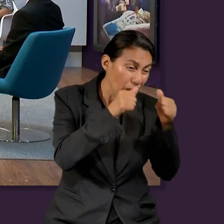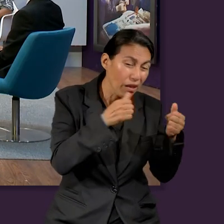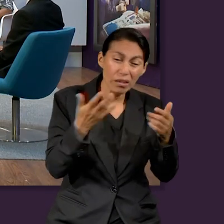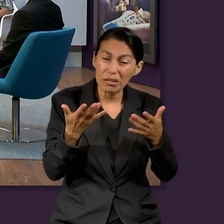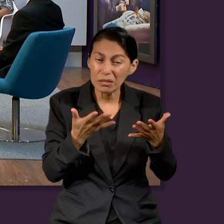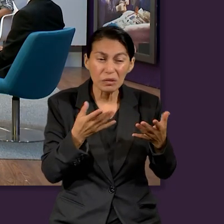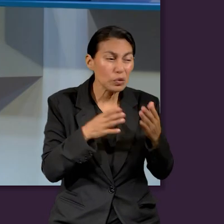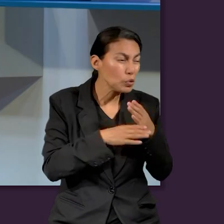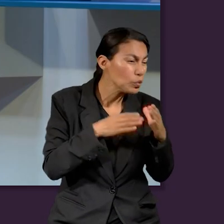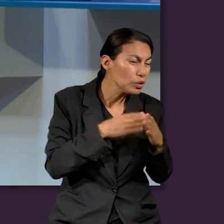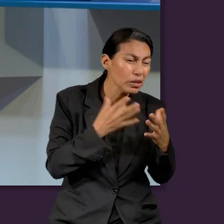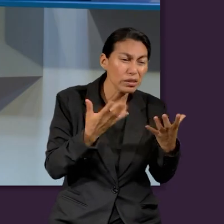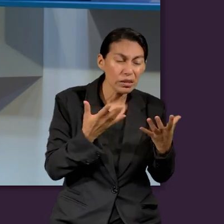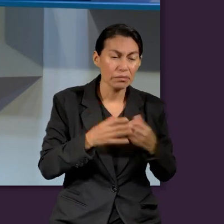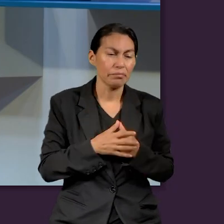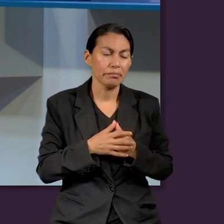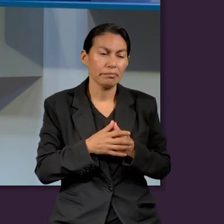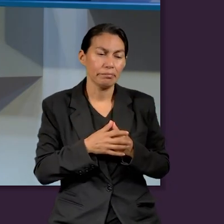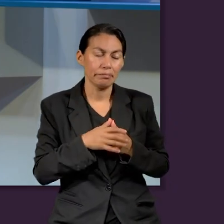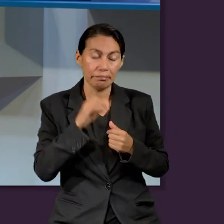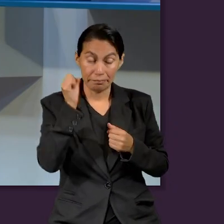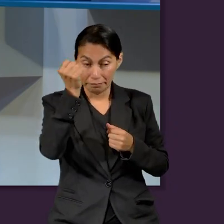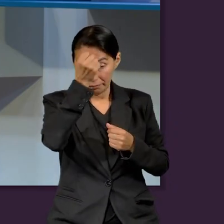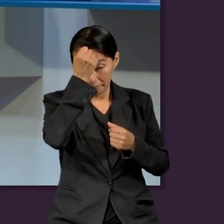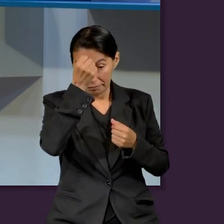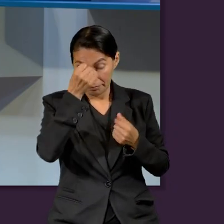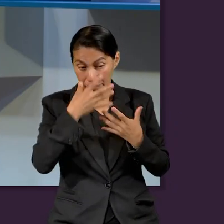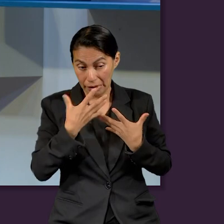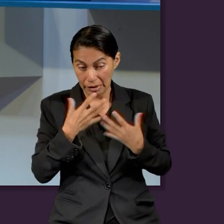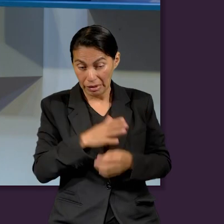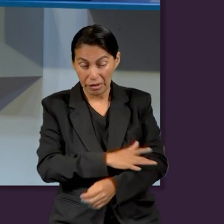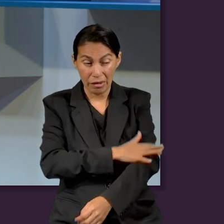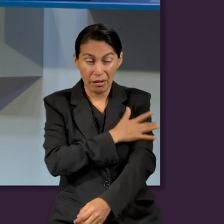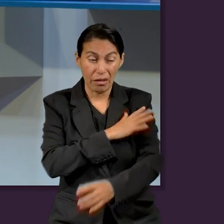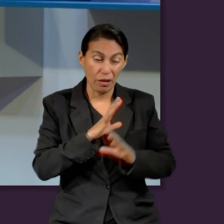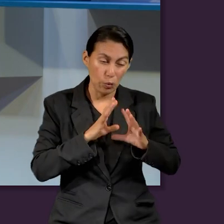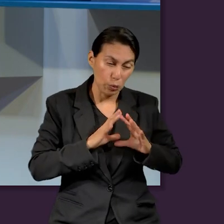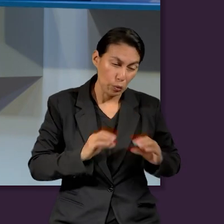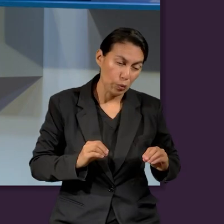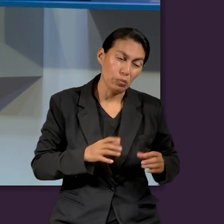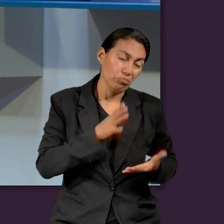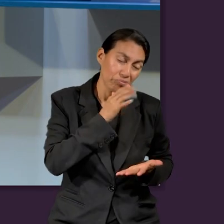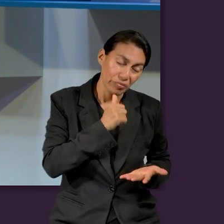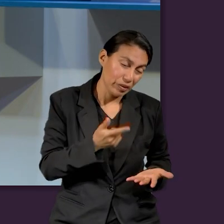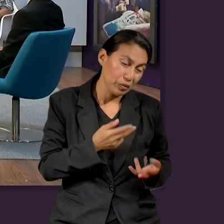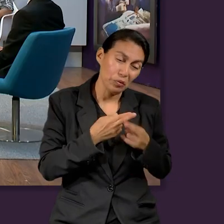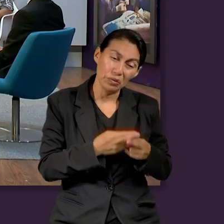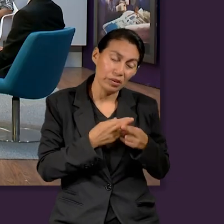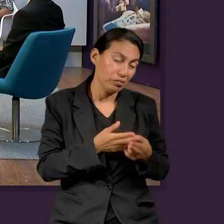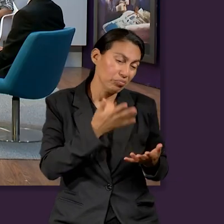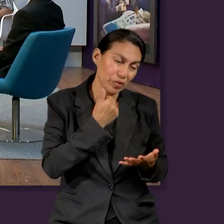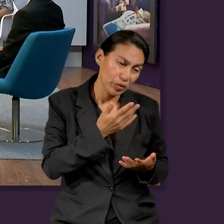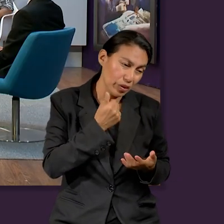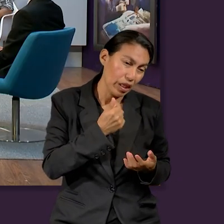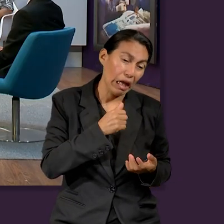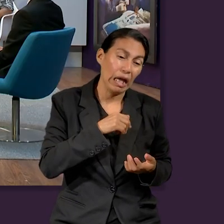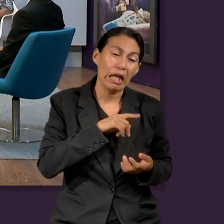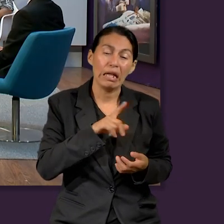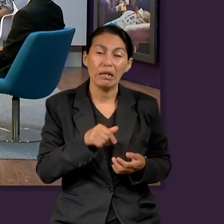mucho nuestra atención, nuestra sabiduría o energía para poder cubrirlo todo. Y a veces